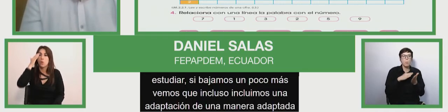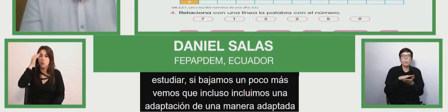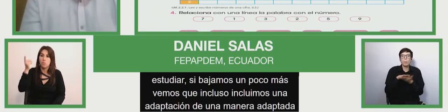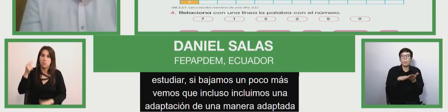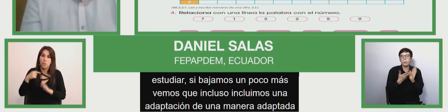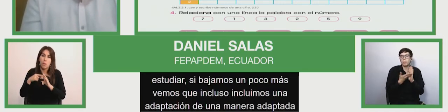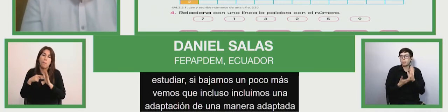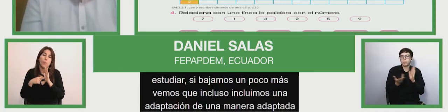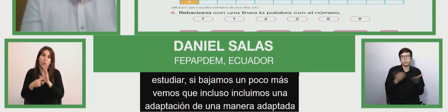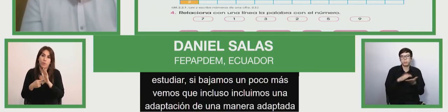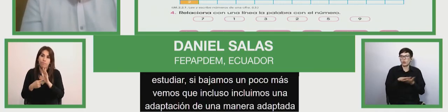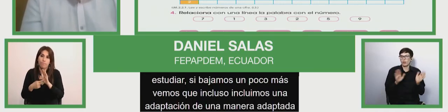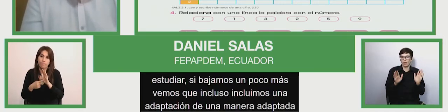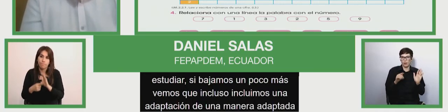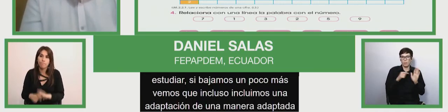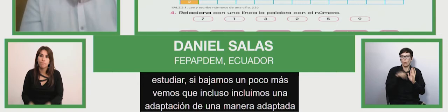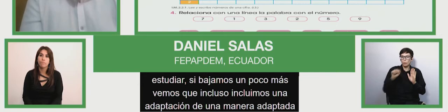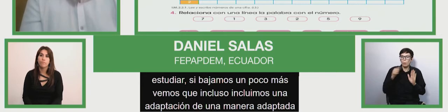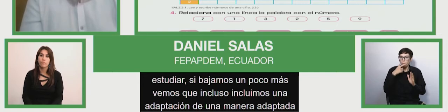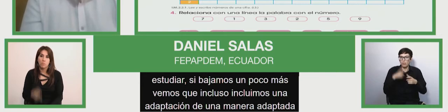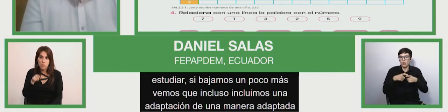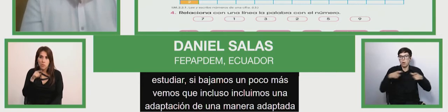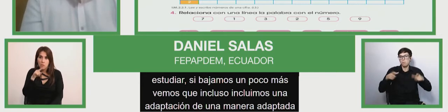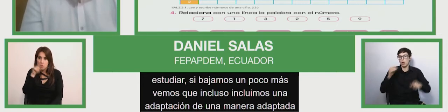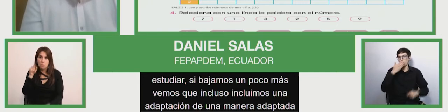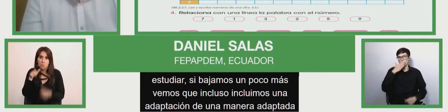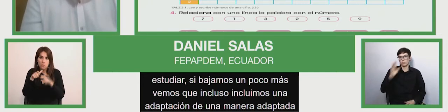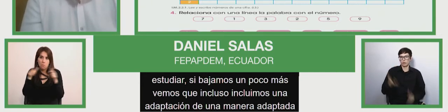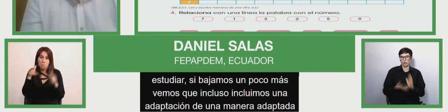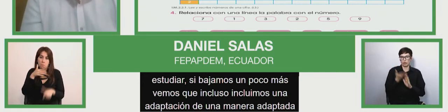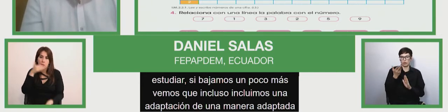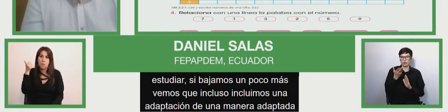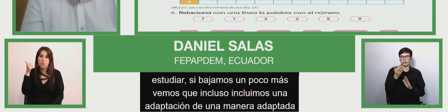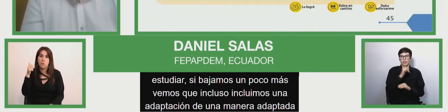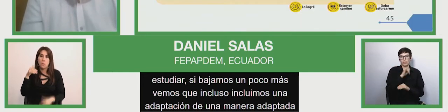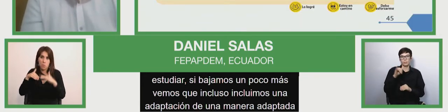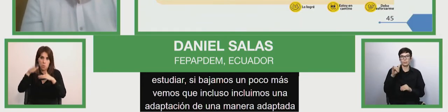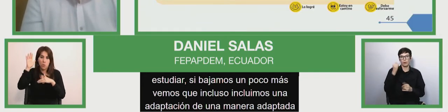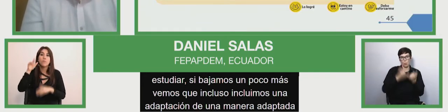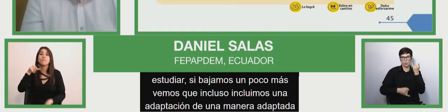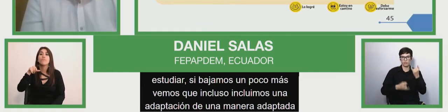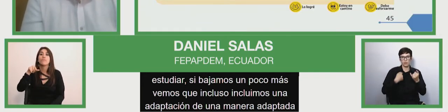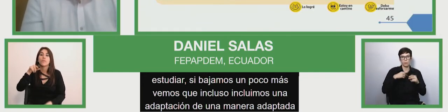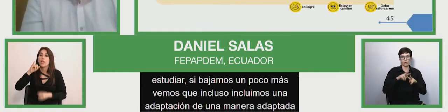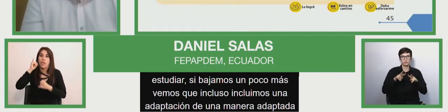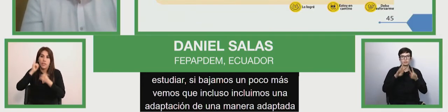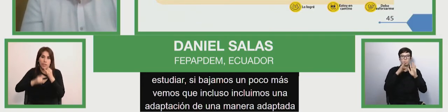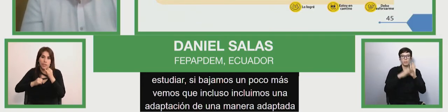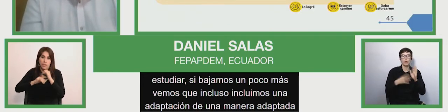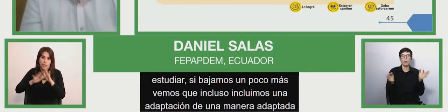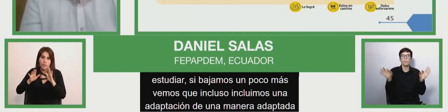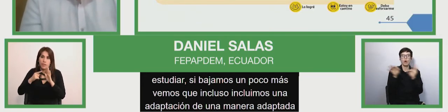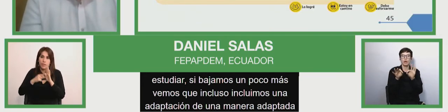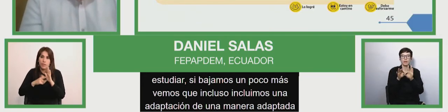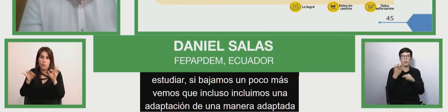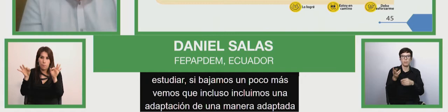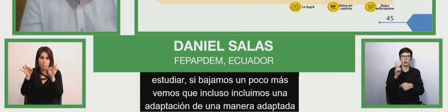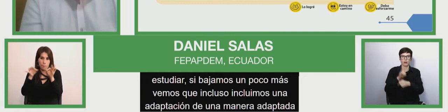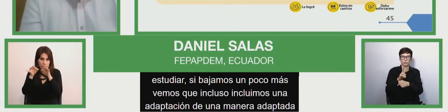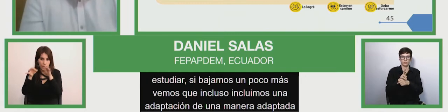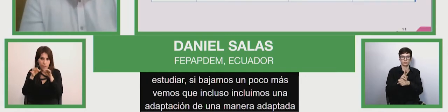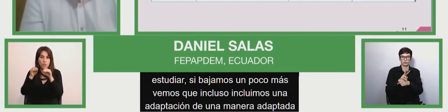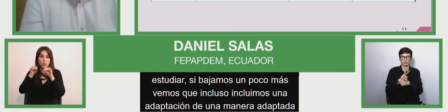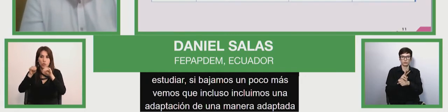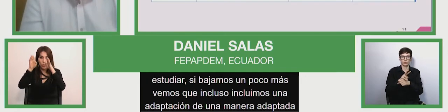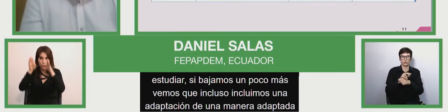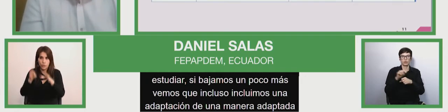tú puedes ir ampliando y mejorando y por último hicimos una guía del docente si podemos avanzar un poquito más de las diapositivas hacia la siguiente por favor